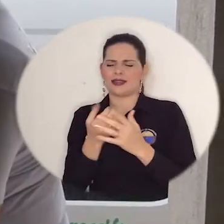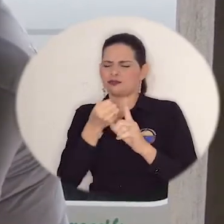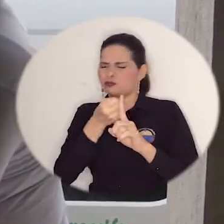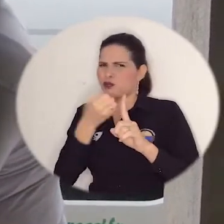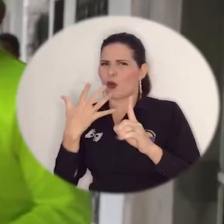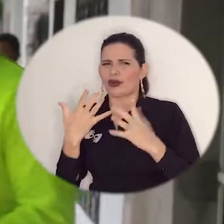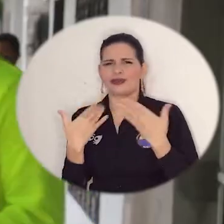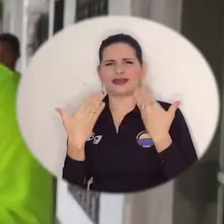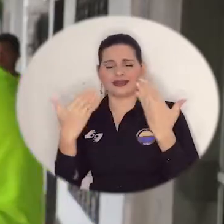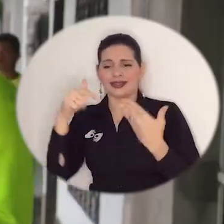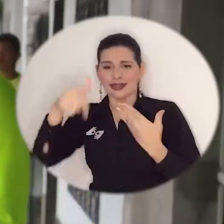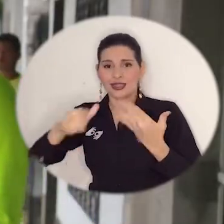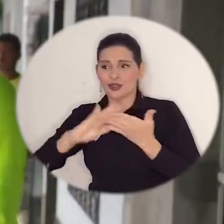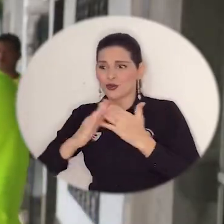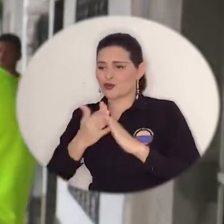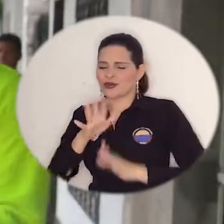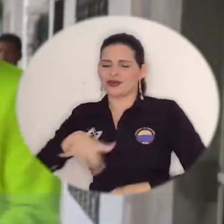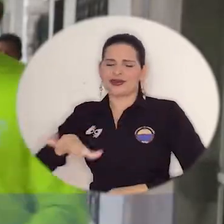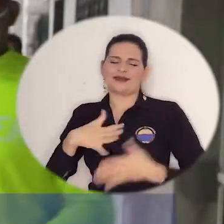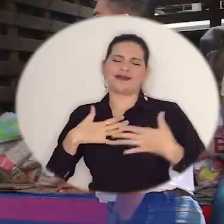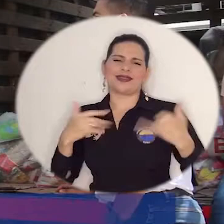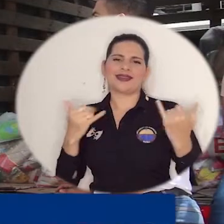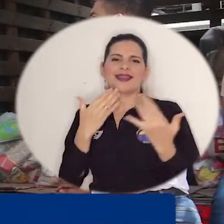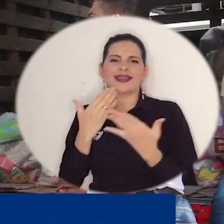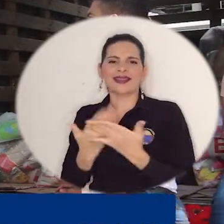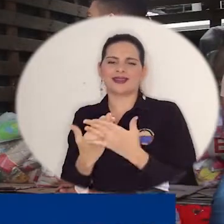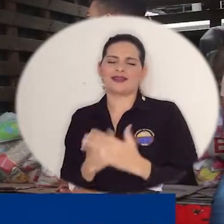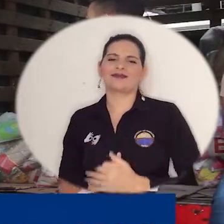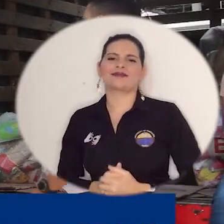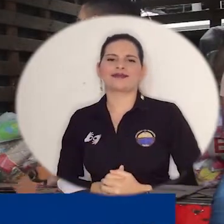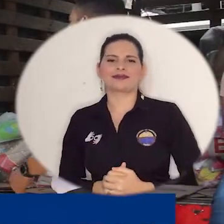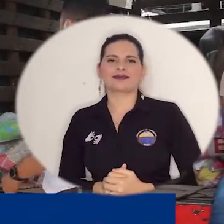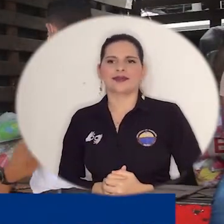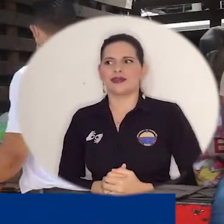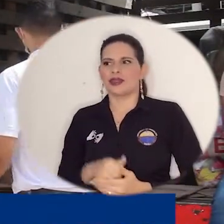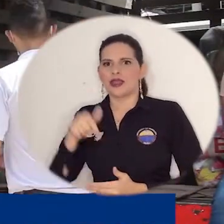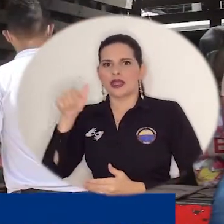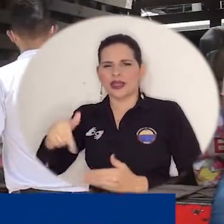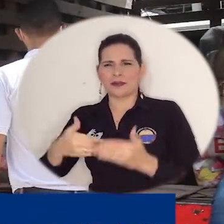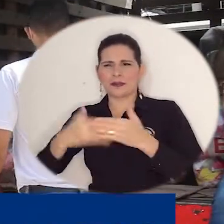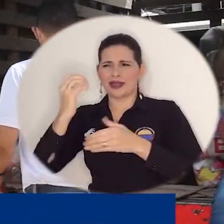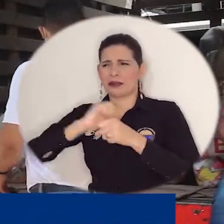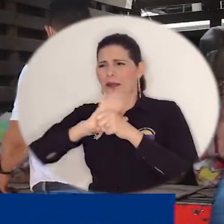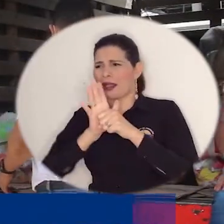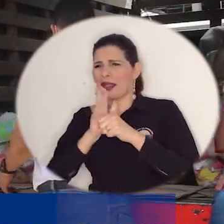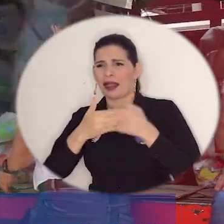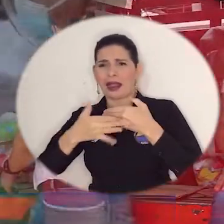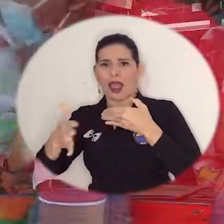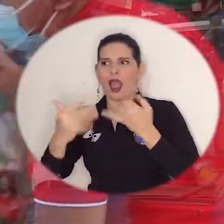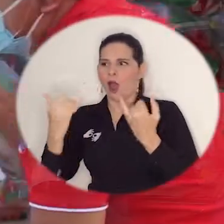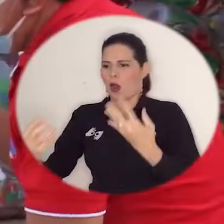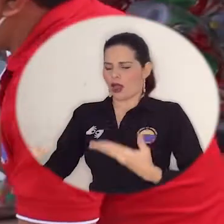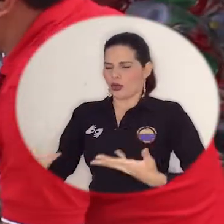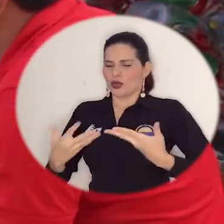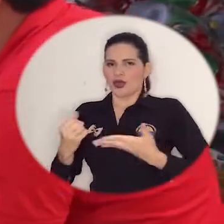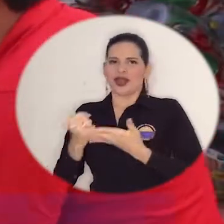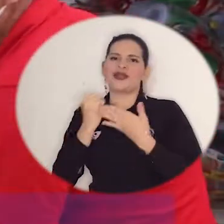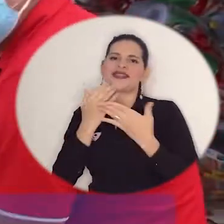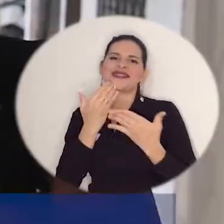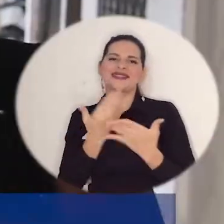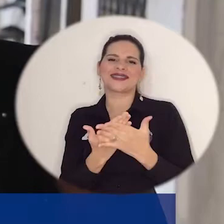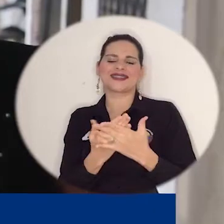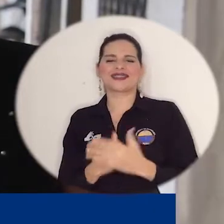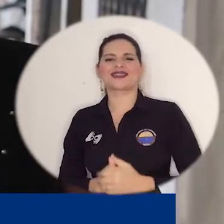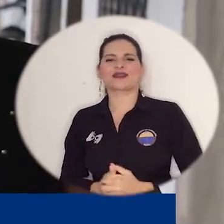un impacto dentro de la misma comunidad retenera. Nos he visto siempre el apoyo desde que empezó la cuarentena y ahora más con esta calamidad.